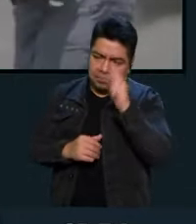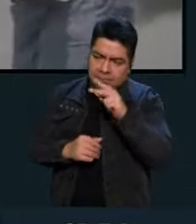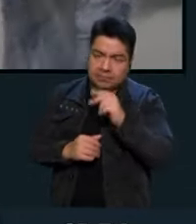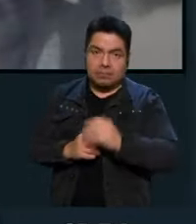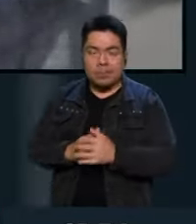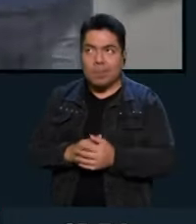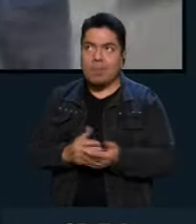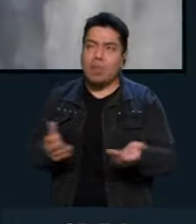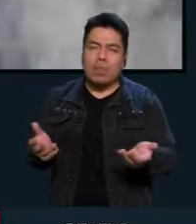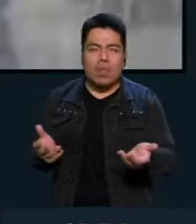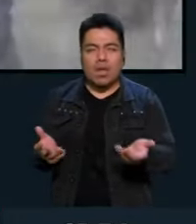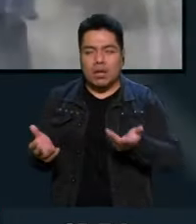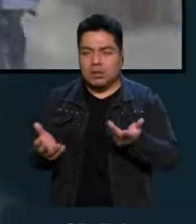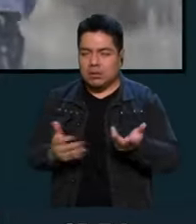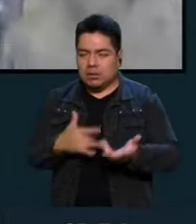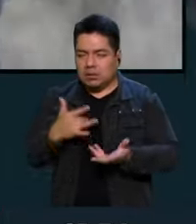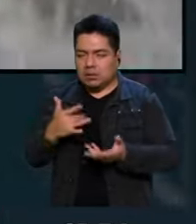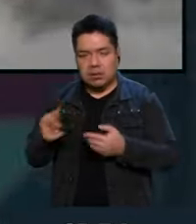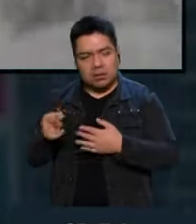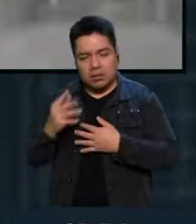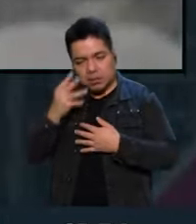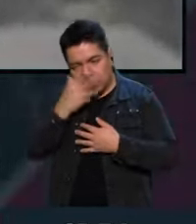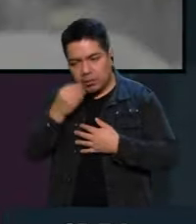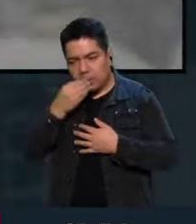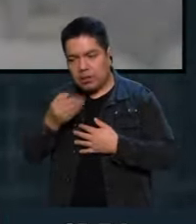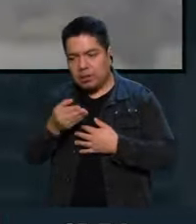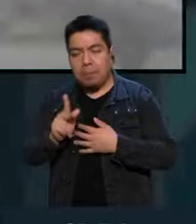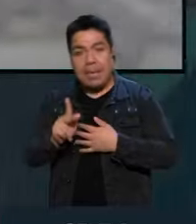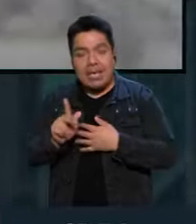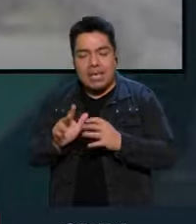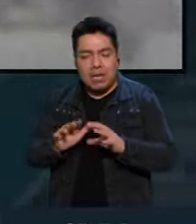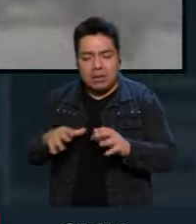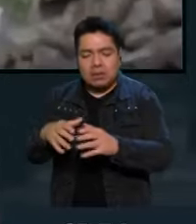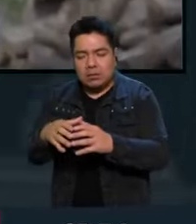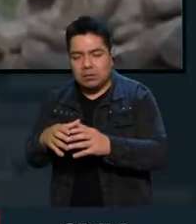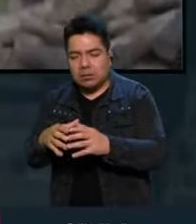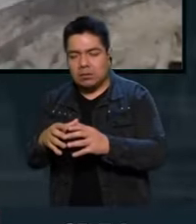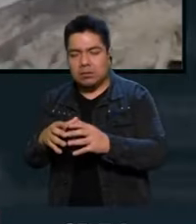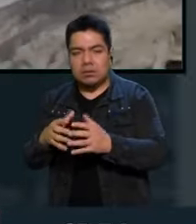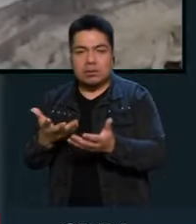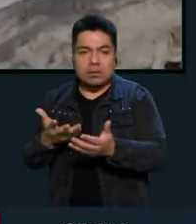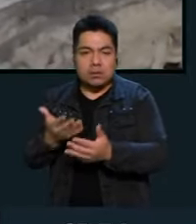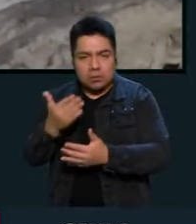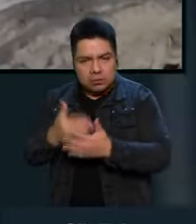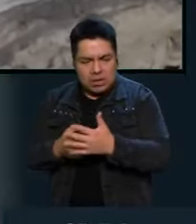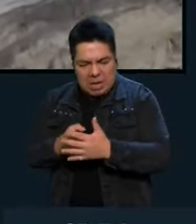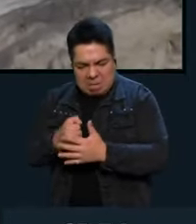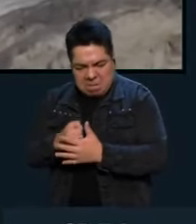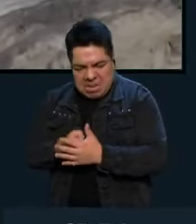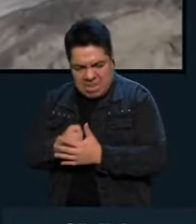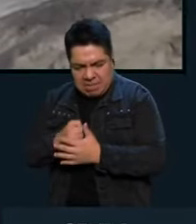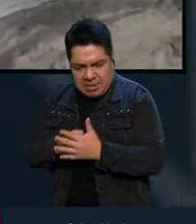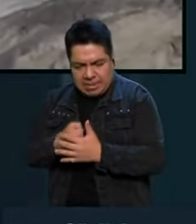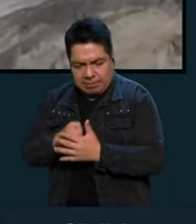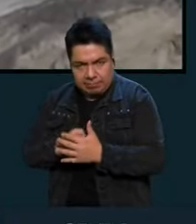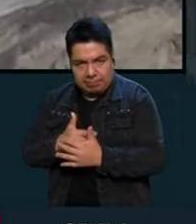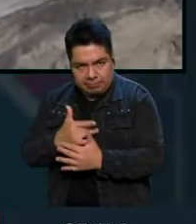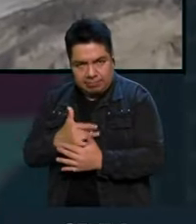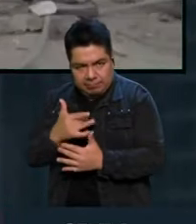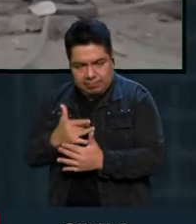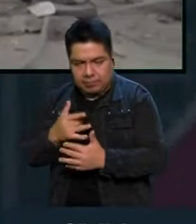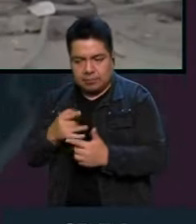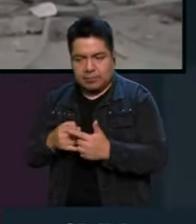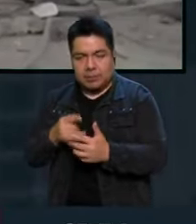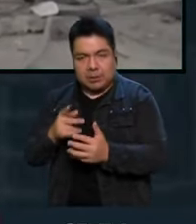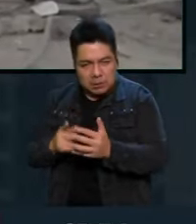muy bellas dentro de lo que significa la resiliencia, ¿no? El